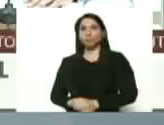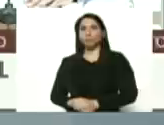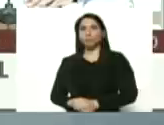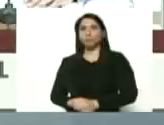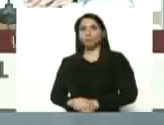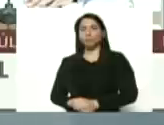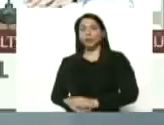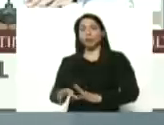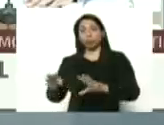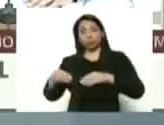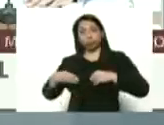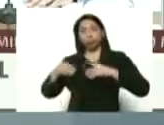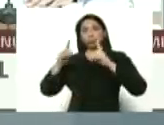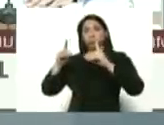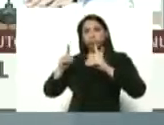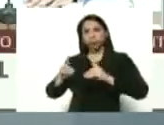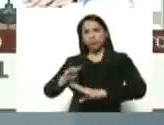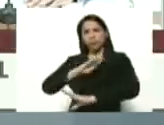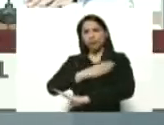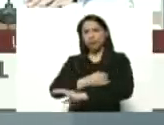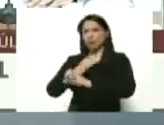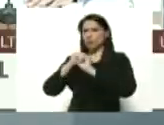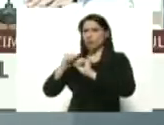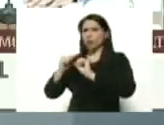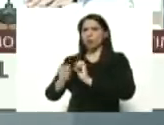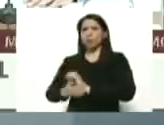tomamos las decisiones radicales,